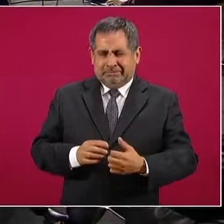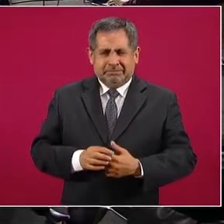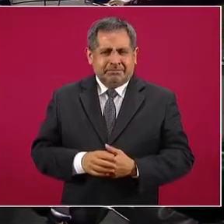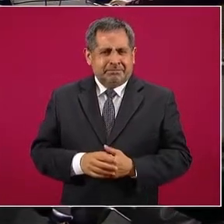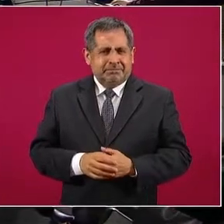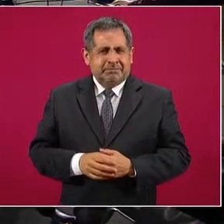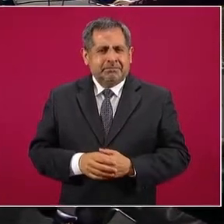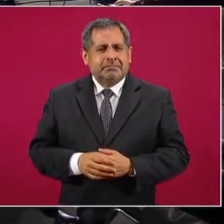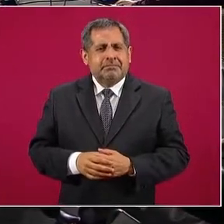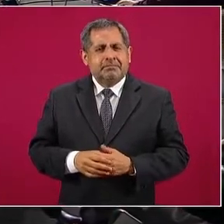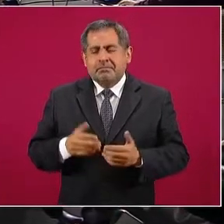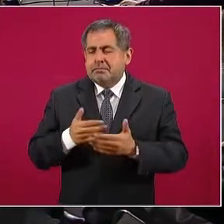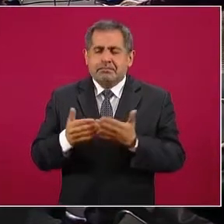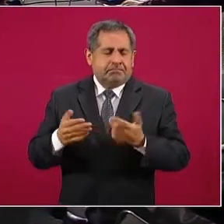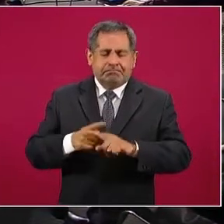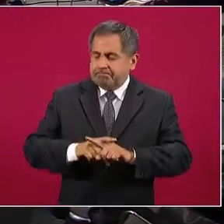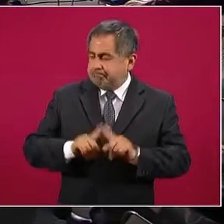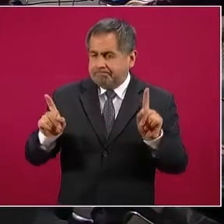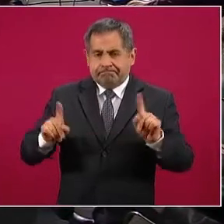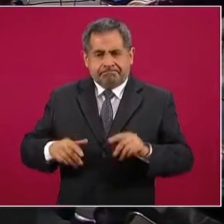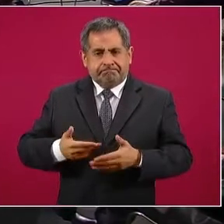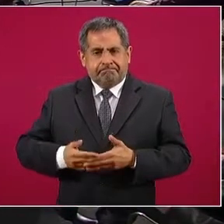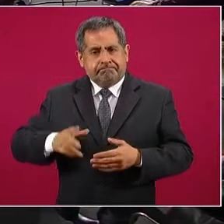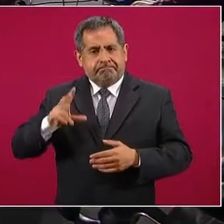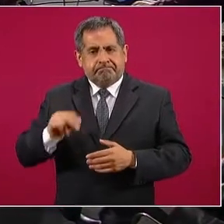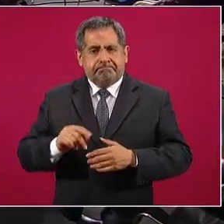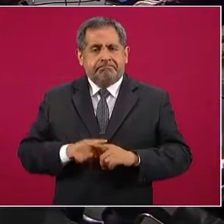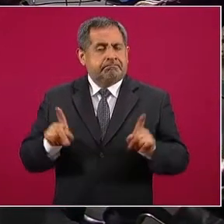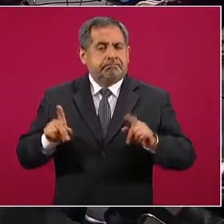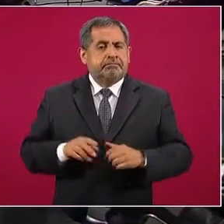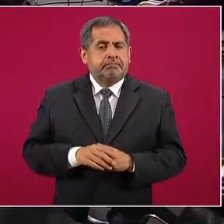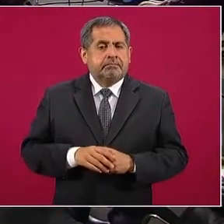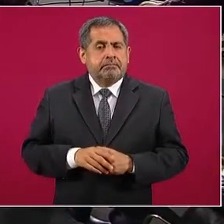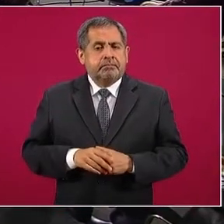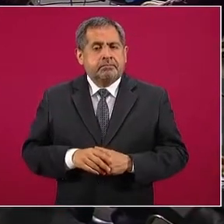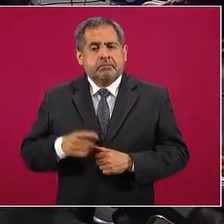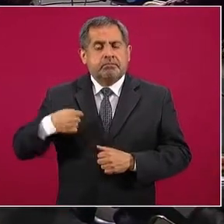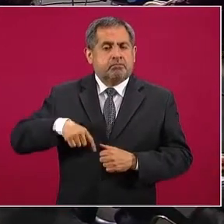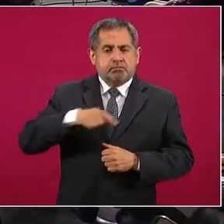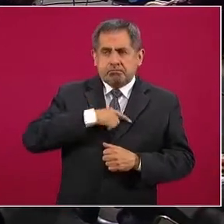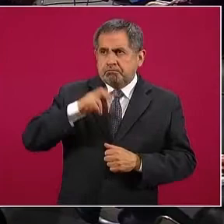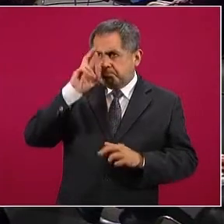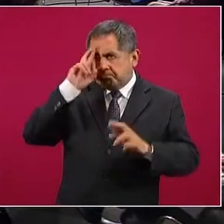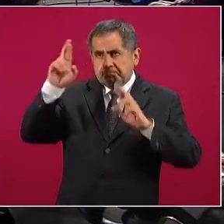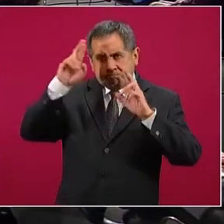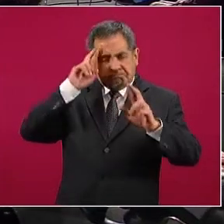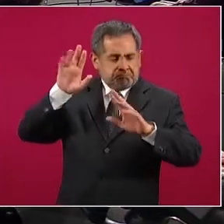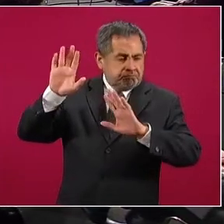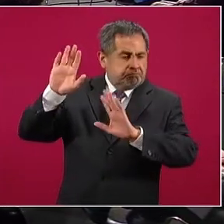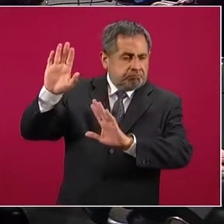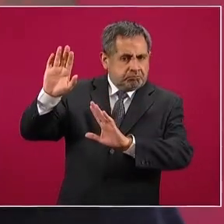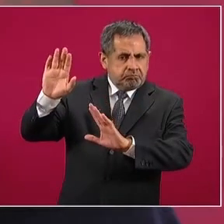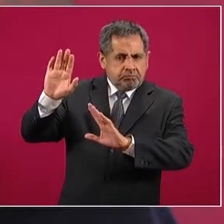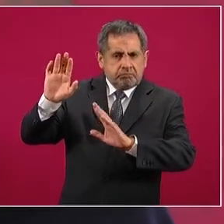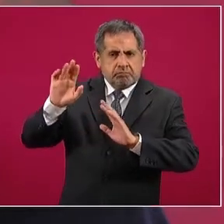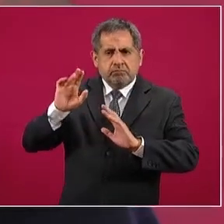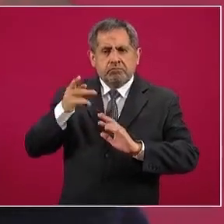Entonces, ahora es distinto. Nosotros somos respetuosos de estos organismos,